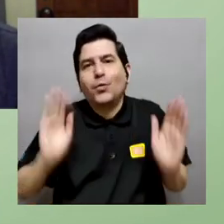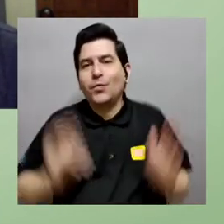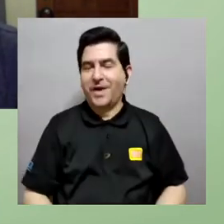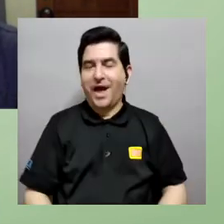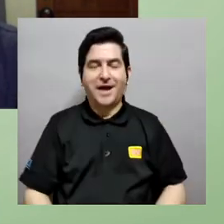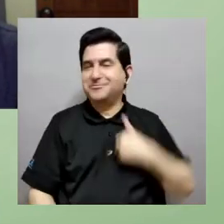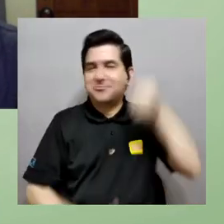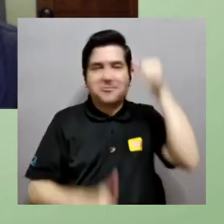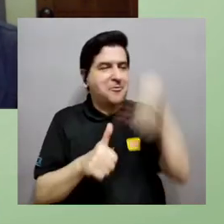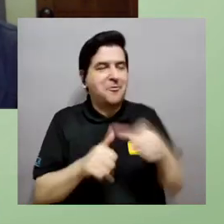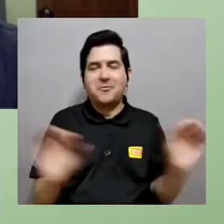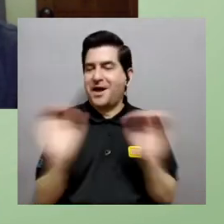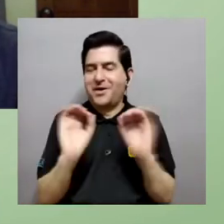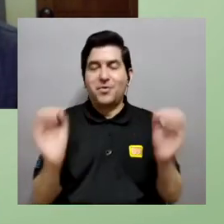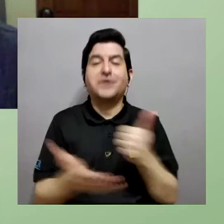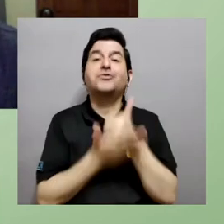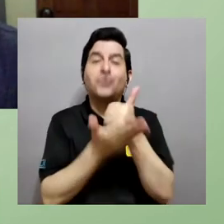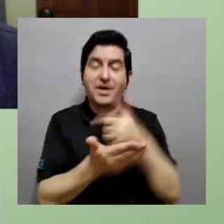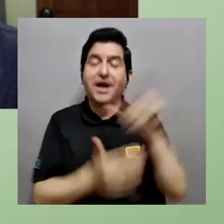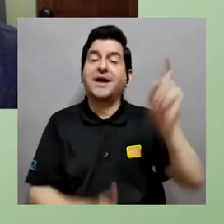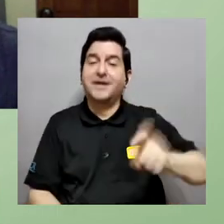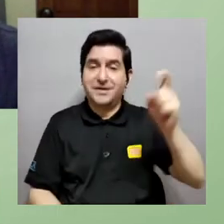micromundo con la escuela con la tortuguita